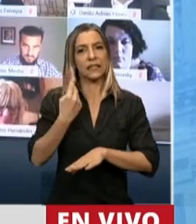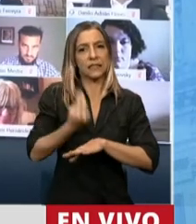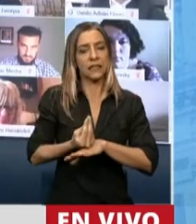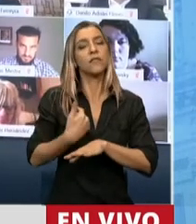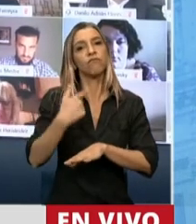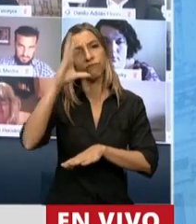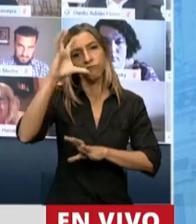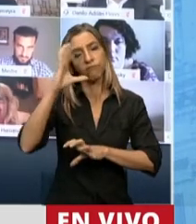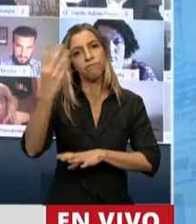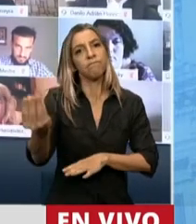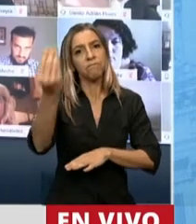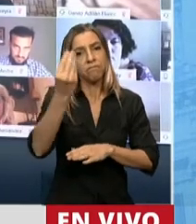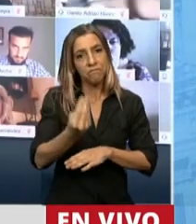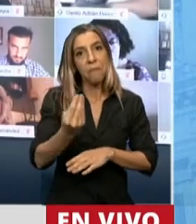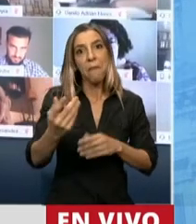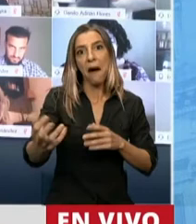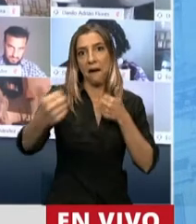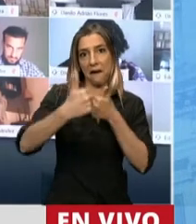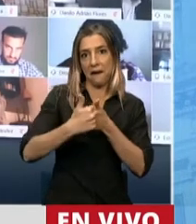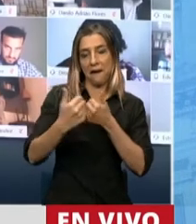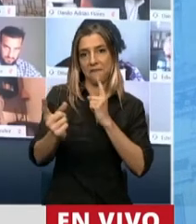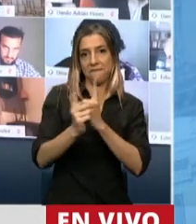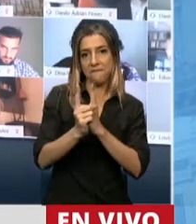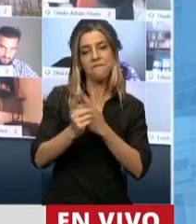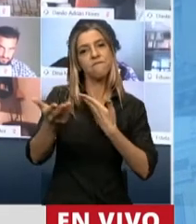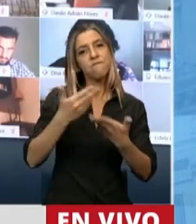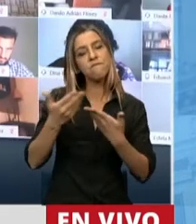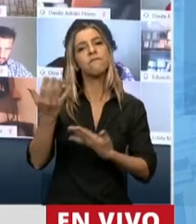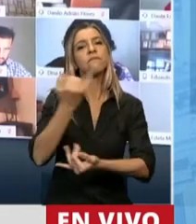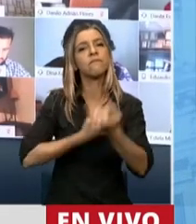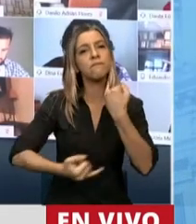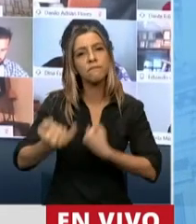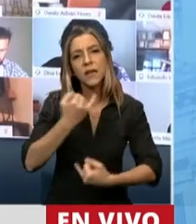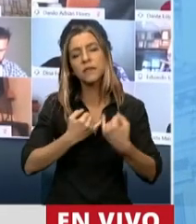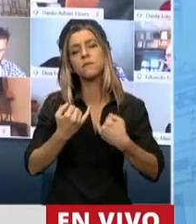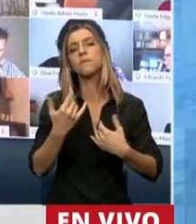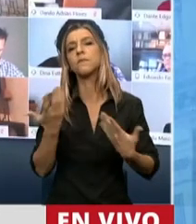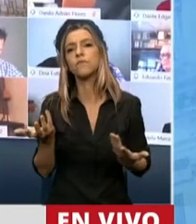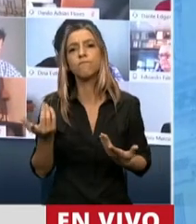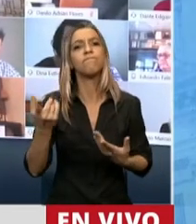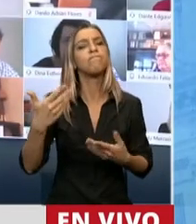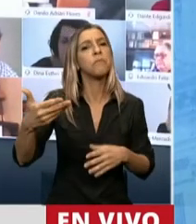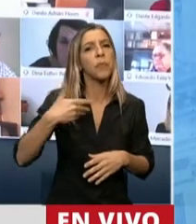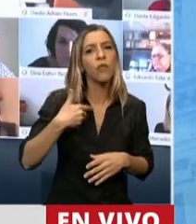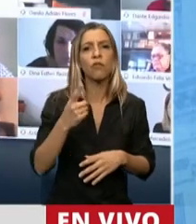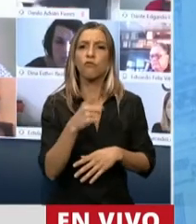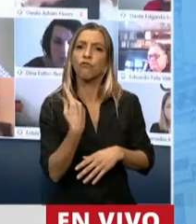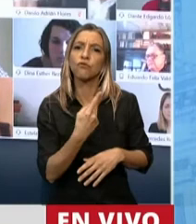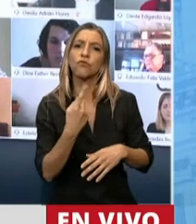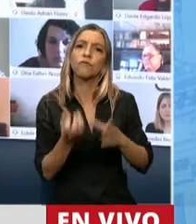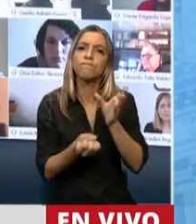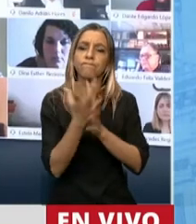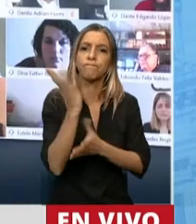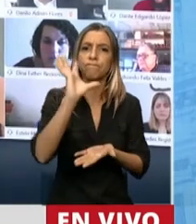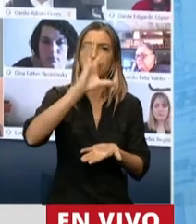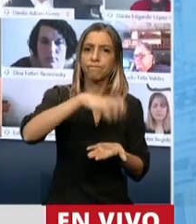de este hombre que donó su tiempo y nos explicó y nos insistió en que formáramos un cuartel